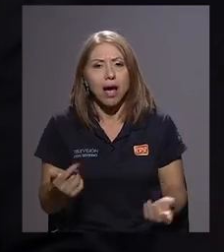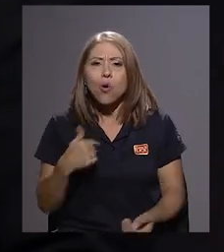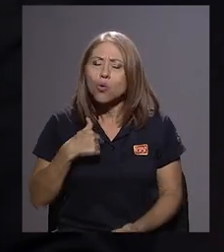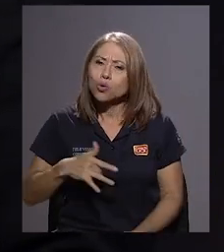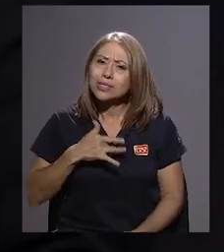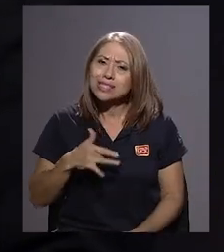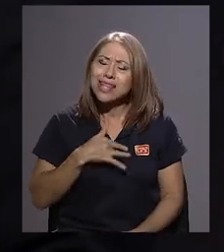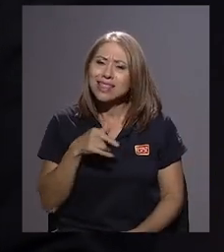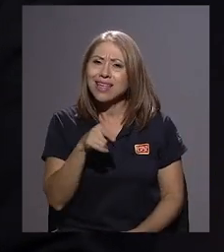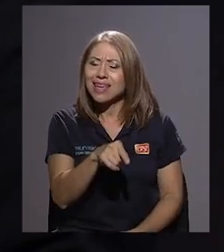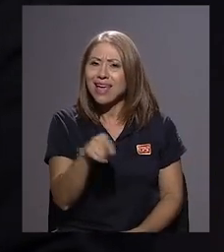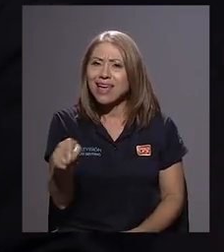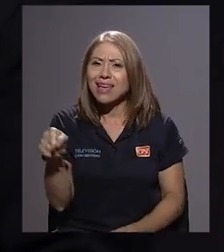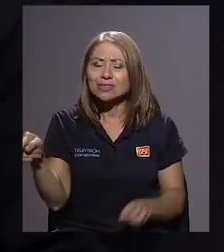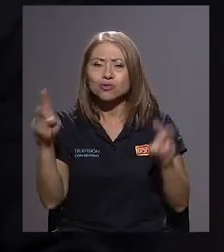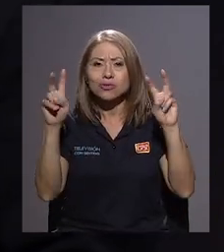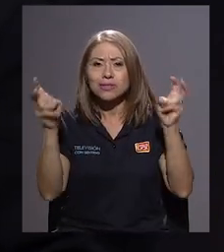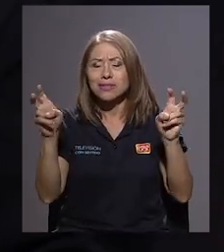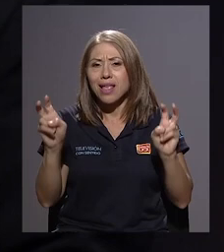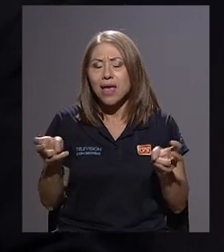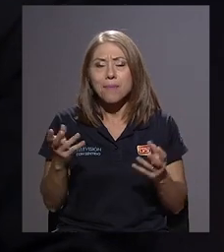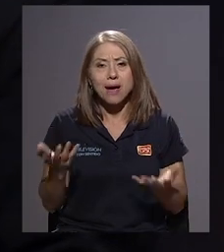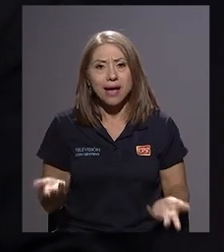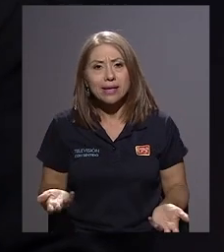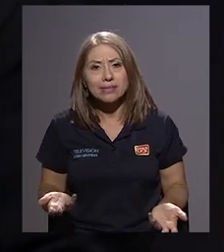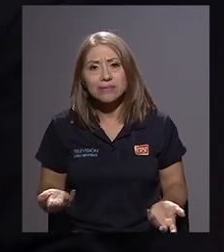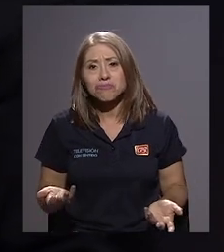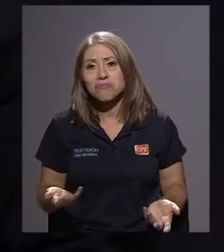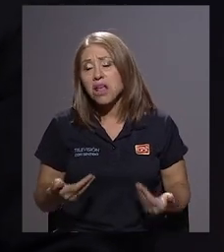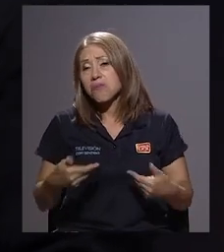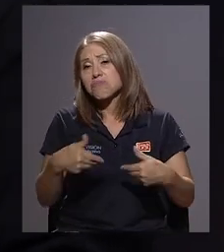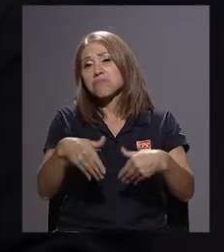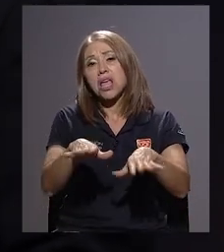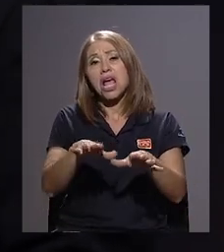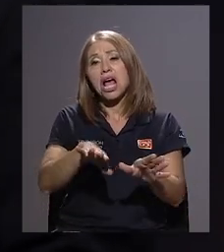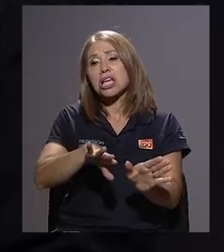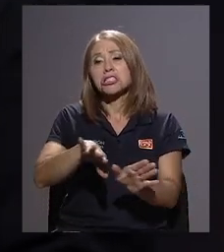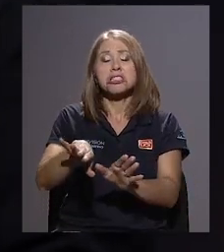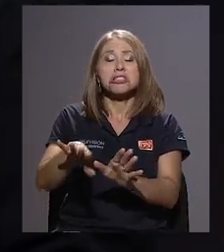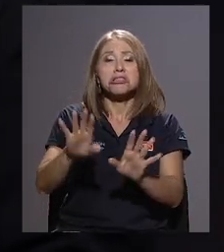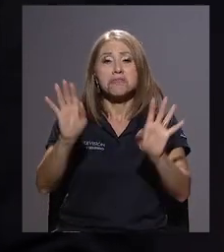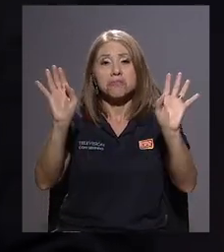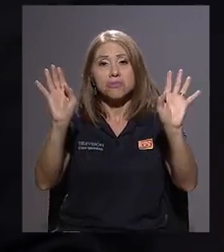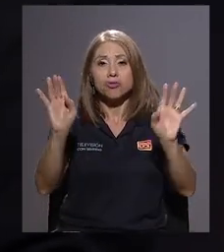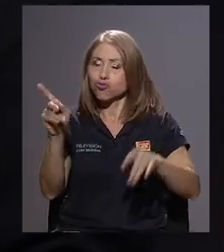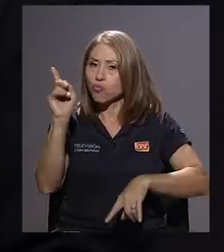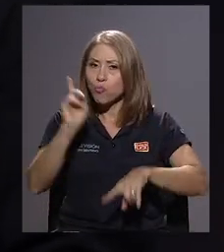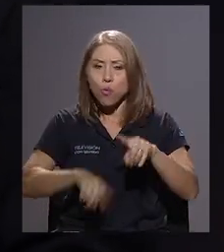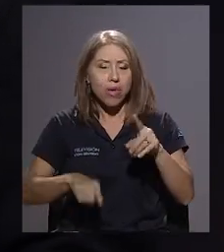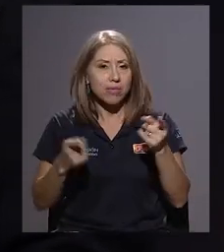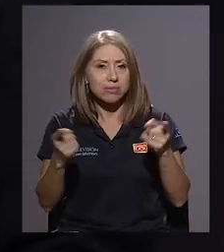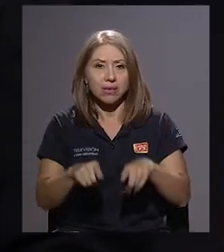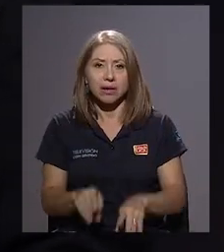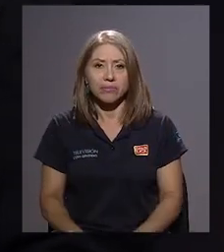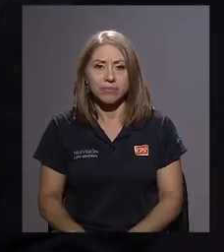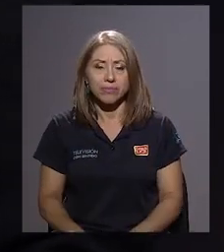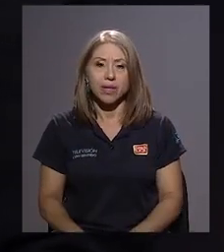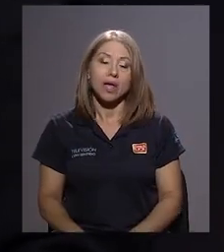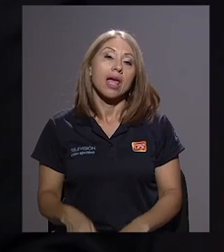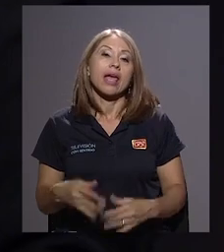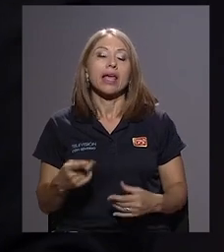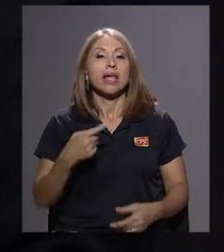que esos son como temas que los dejan allí, de lado, ¿verdad? Y eso no puede ser. Entonces,